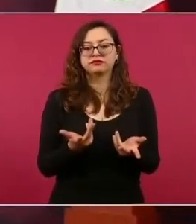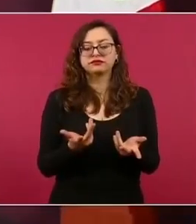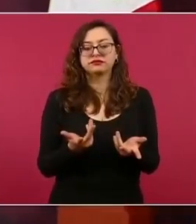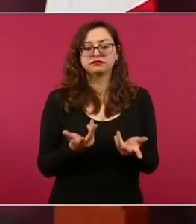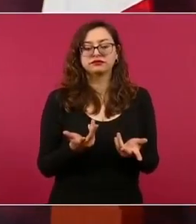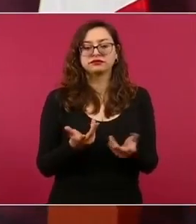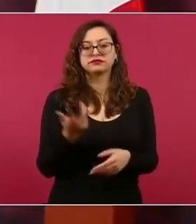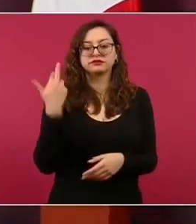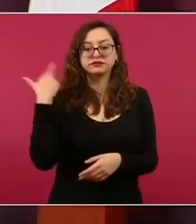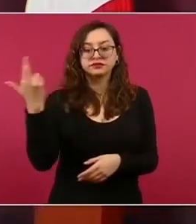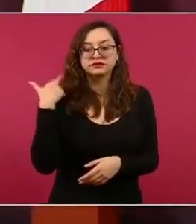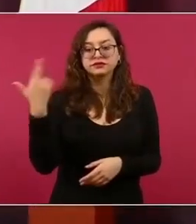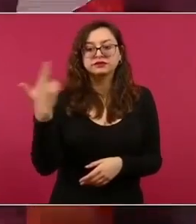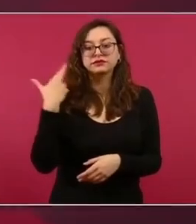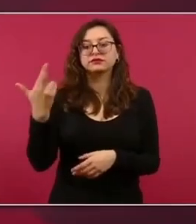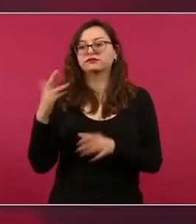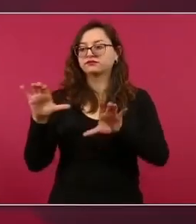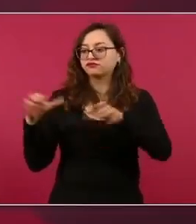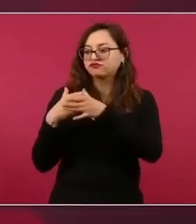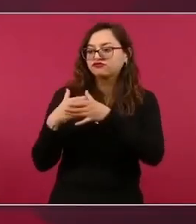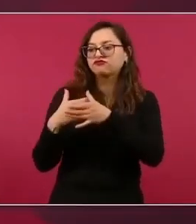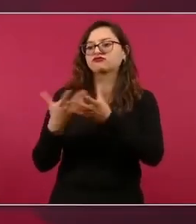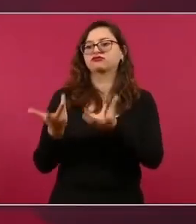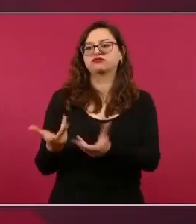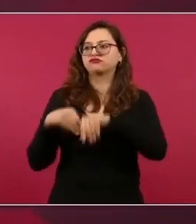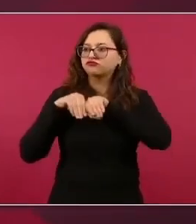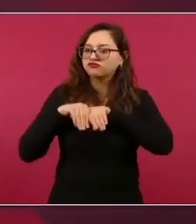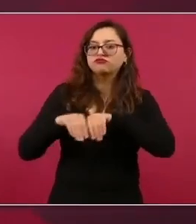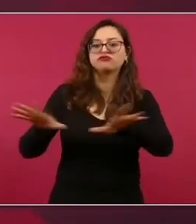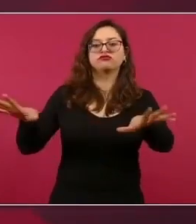radios comunitarias